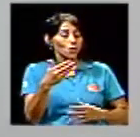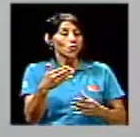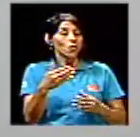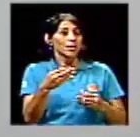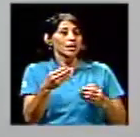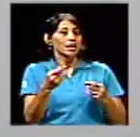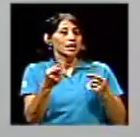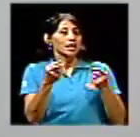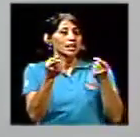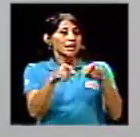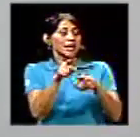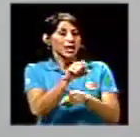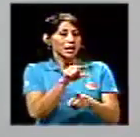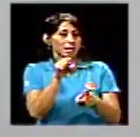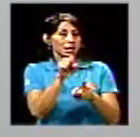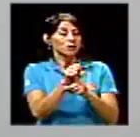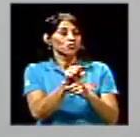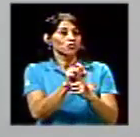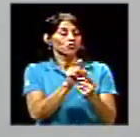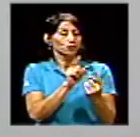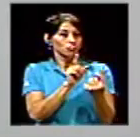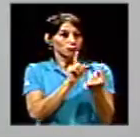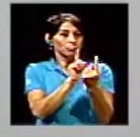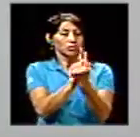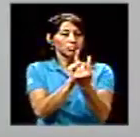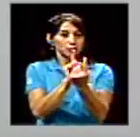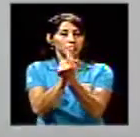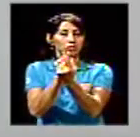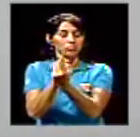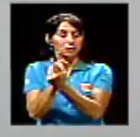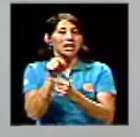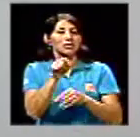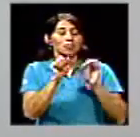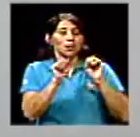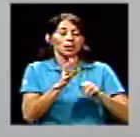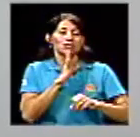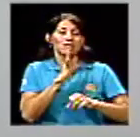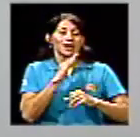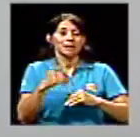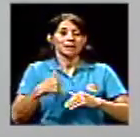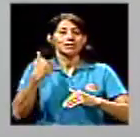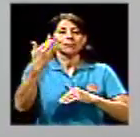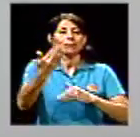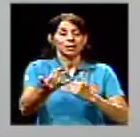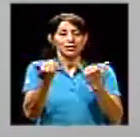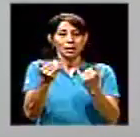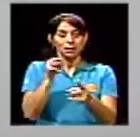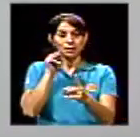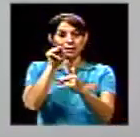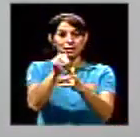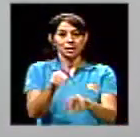frente a frente al entrevistado los vamos a conversar una vez que el canal nos invite a hacerlo.